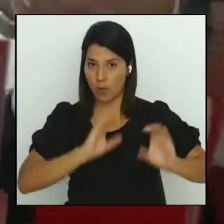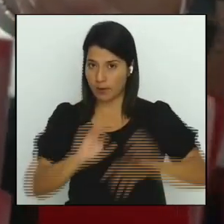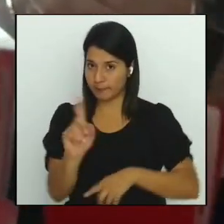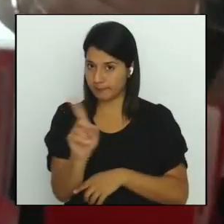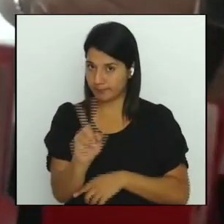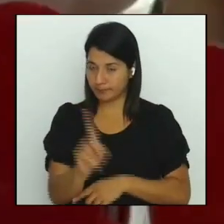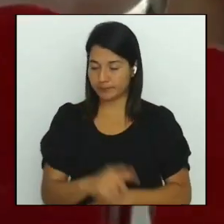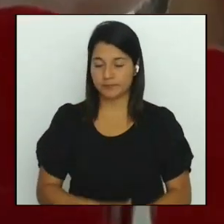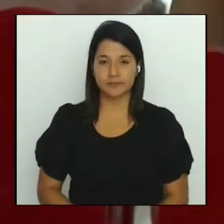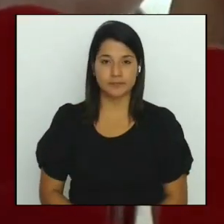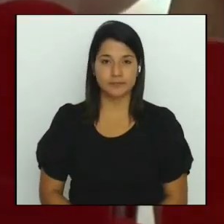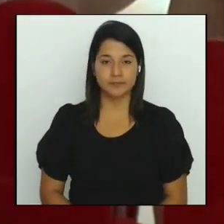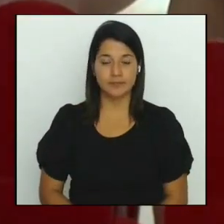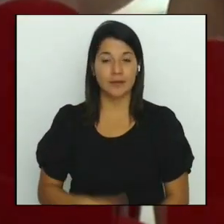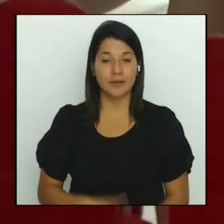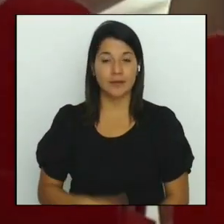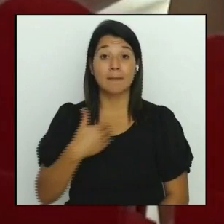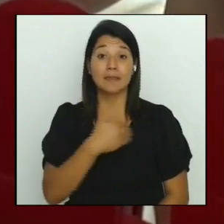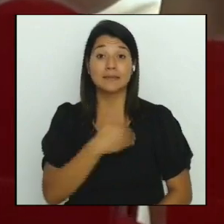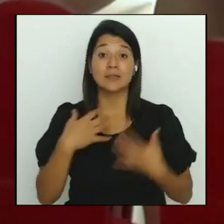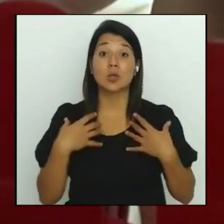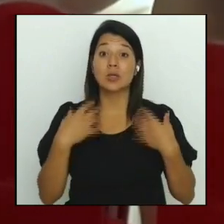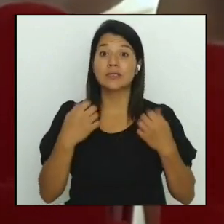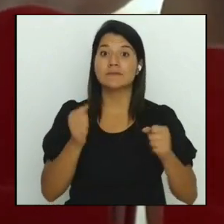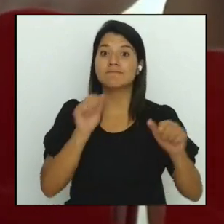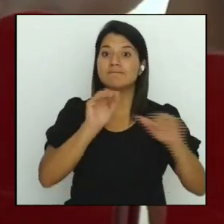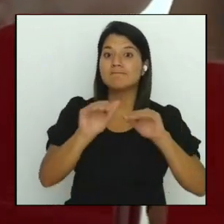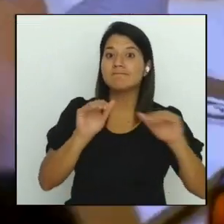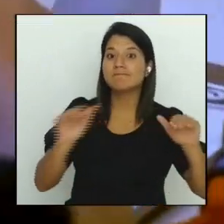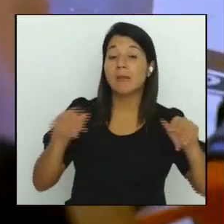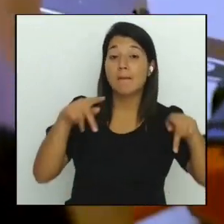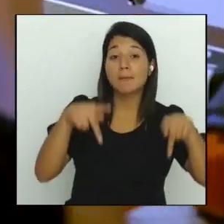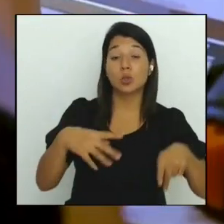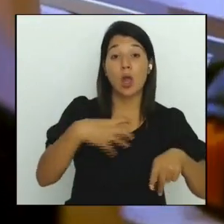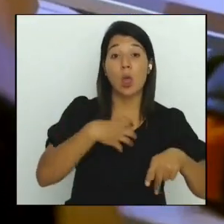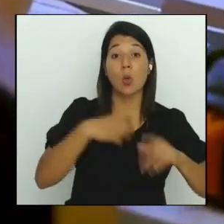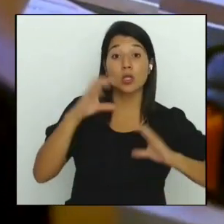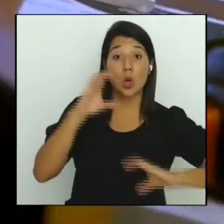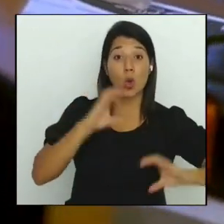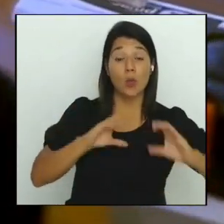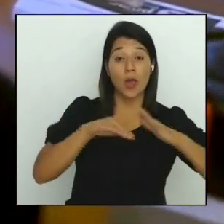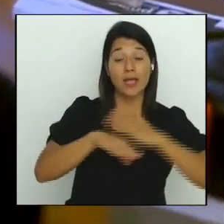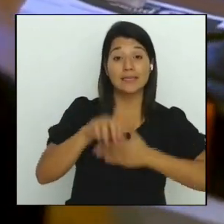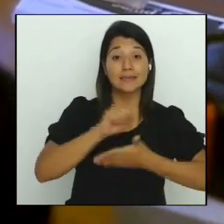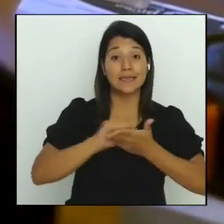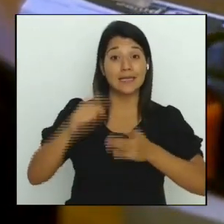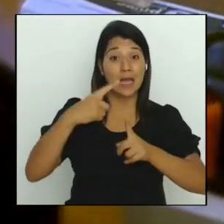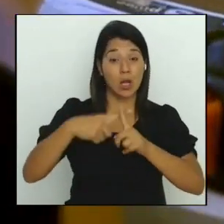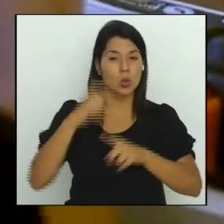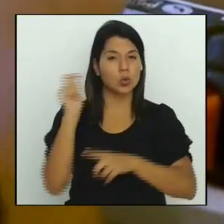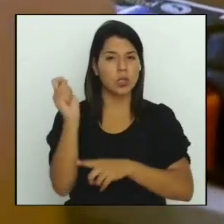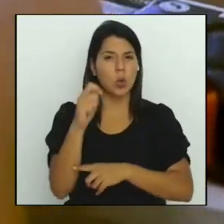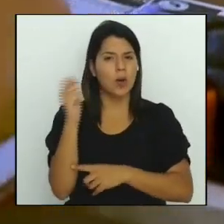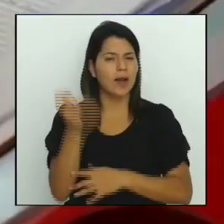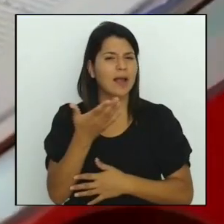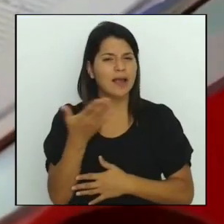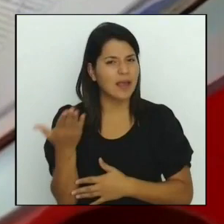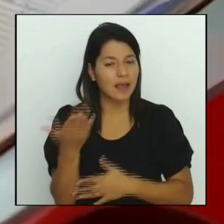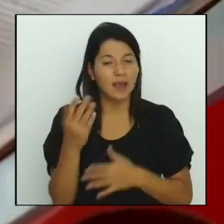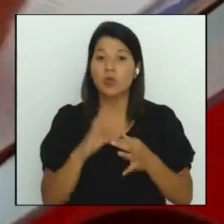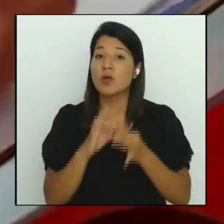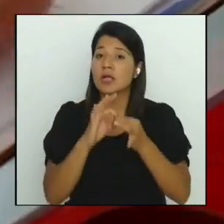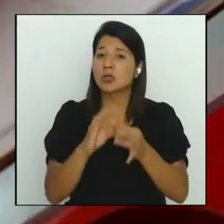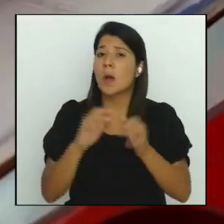El Ministerio de Salud alertó a los dueños de comercios ubicados en Santa Cruz de Guanacaste sobre las posibles